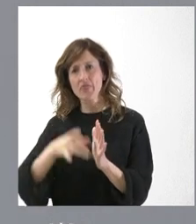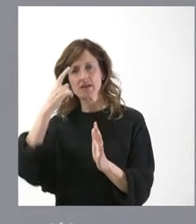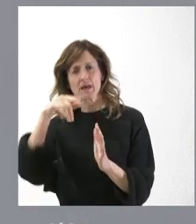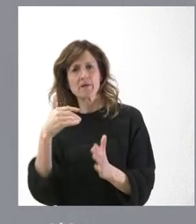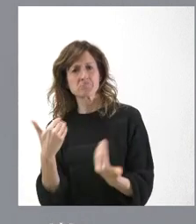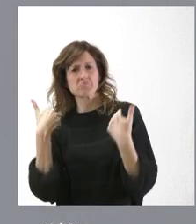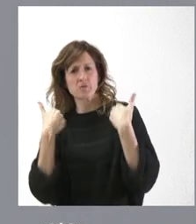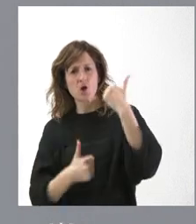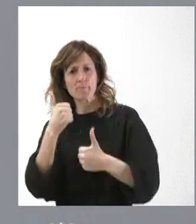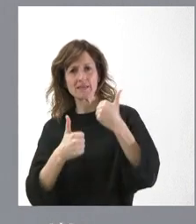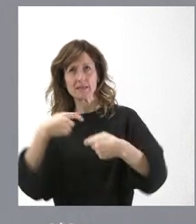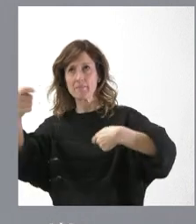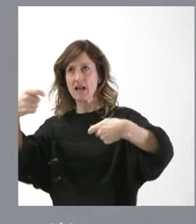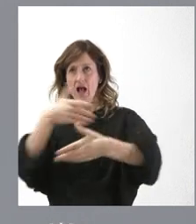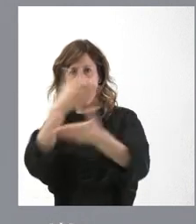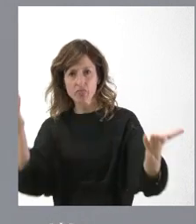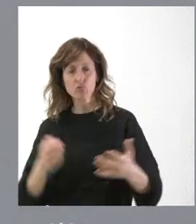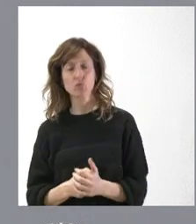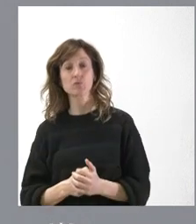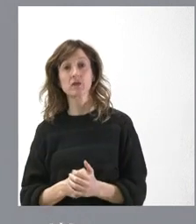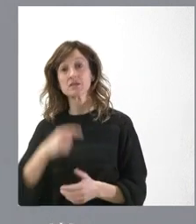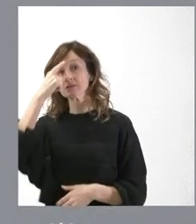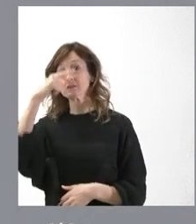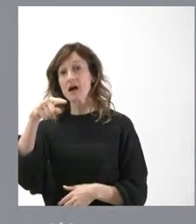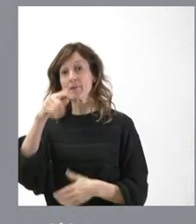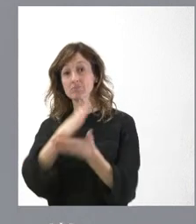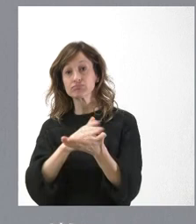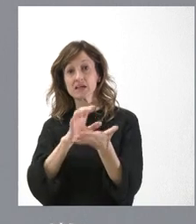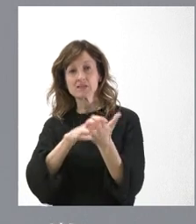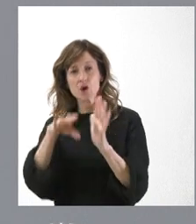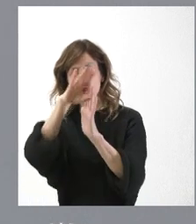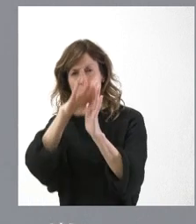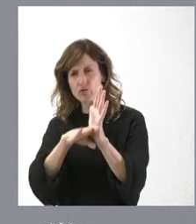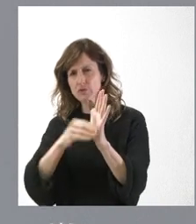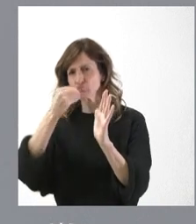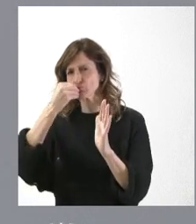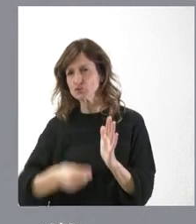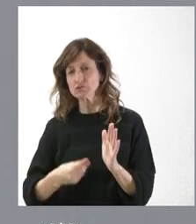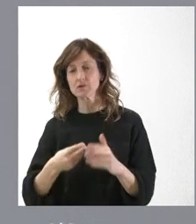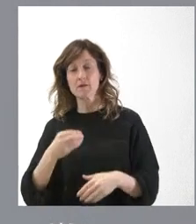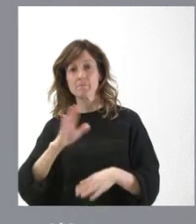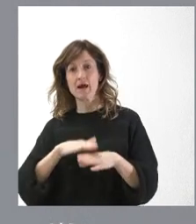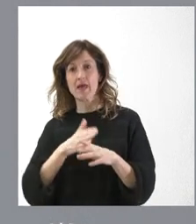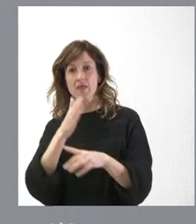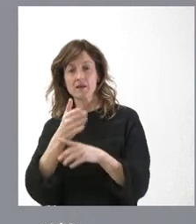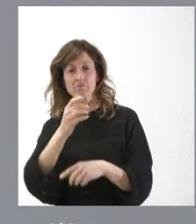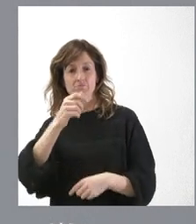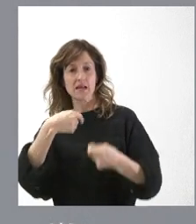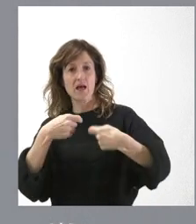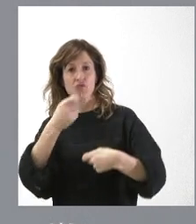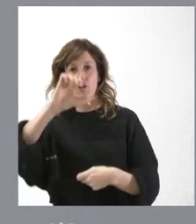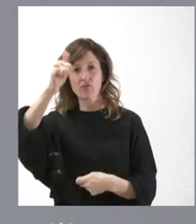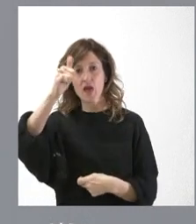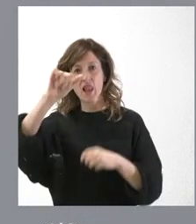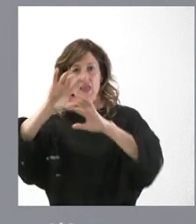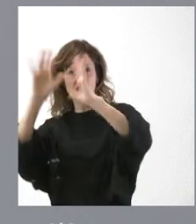en el mercado y saben que Castilla y León reúnen las mejores condiciones para tener presencia en los mercados nacionales e internacionales. Es